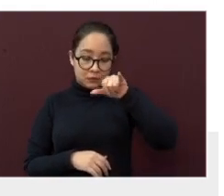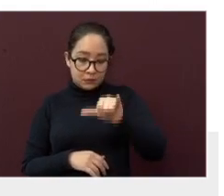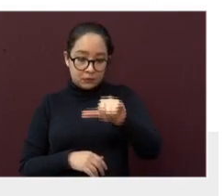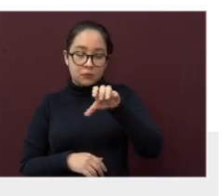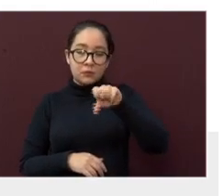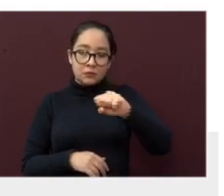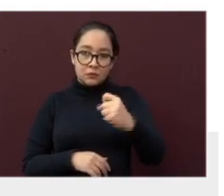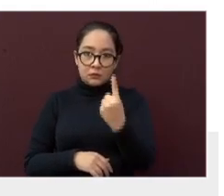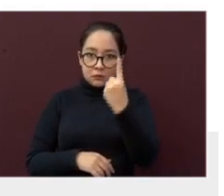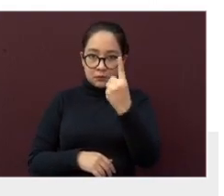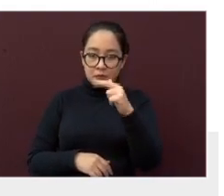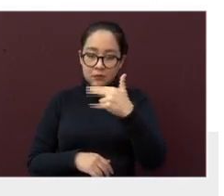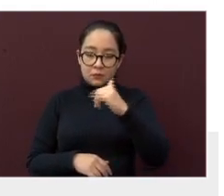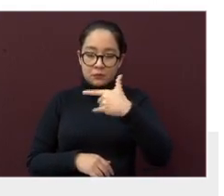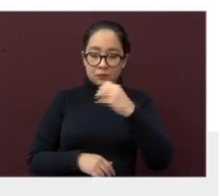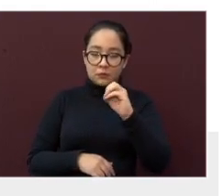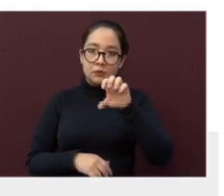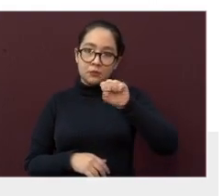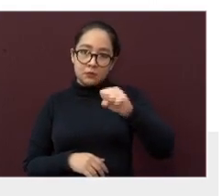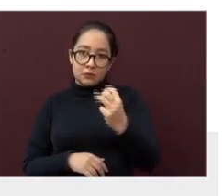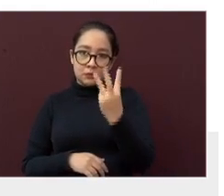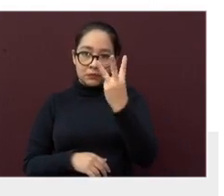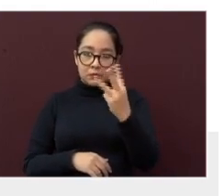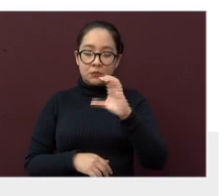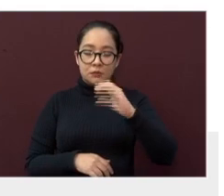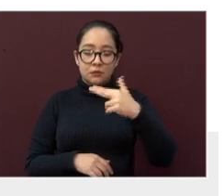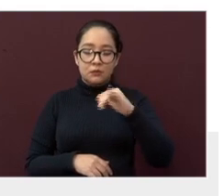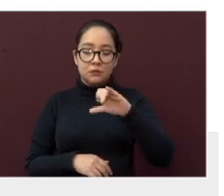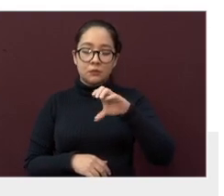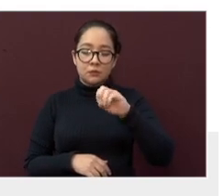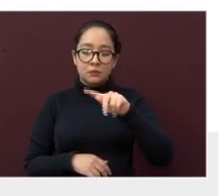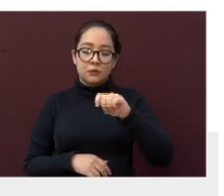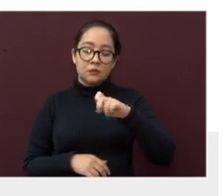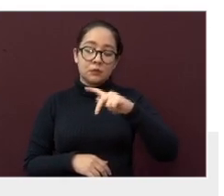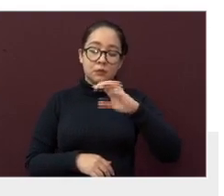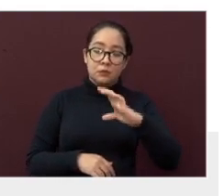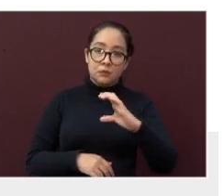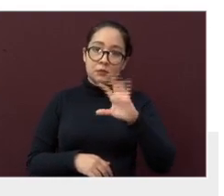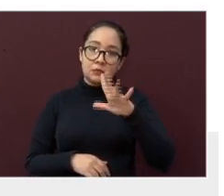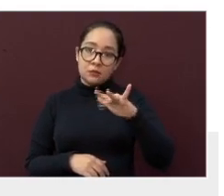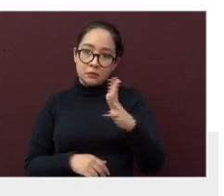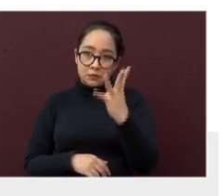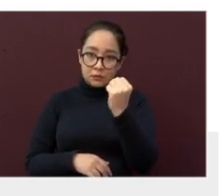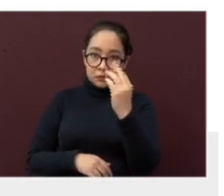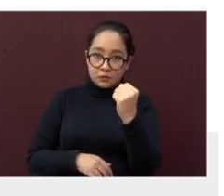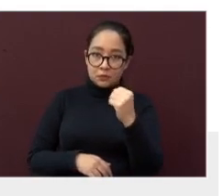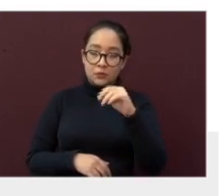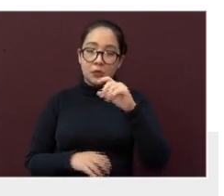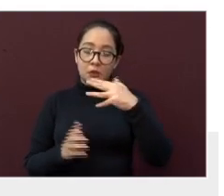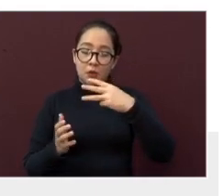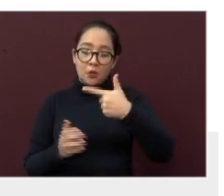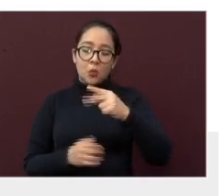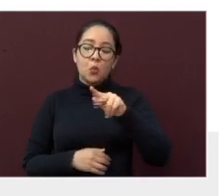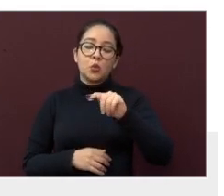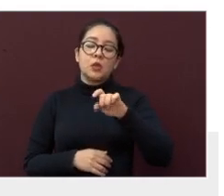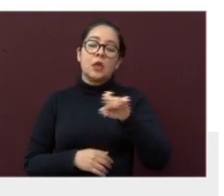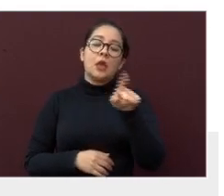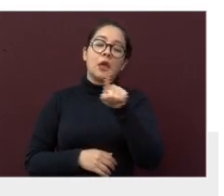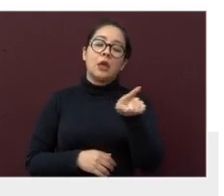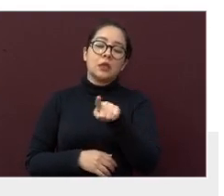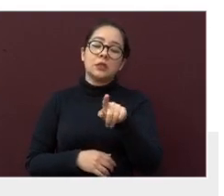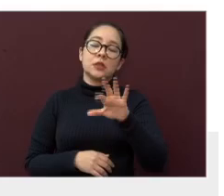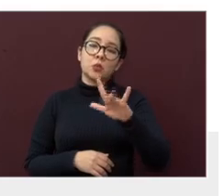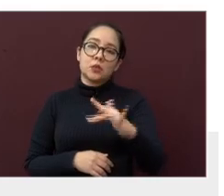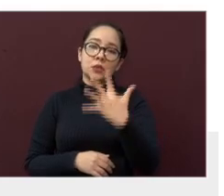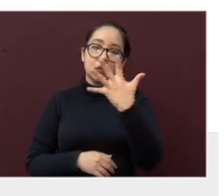63. Chicontepec, 59. Gutiérrez Zamora, 55. Y ahora Cerro Azul,